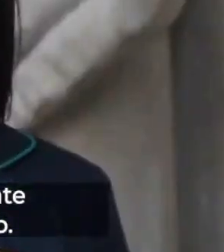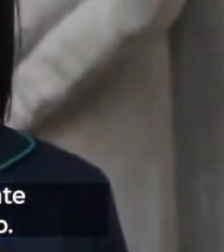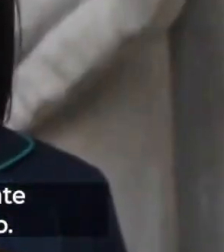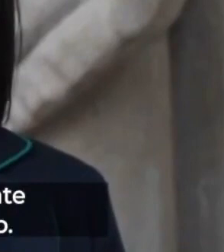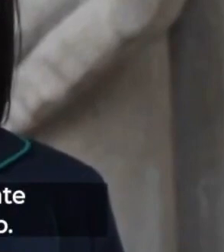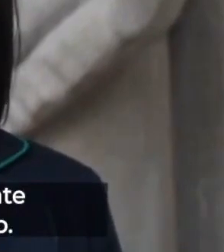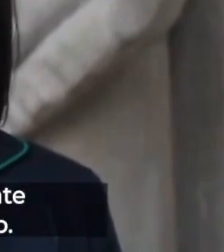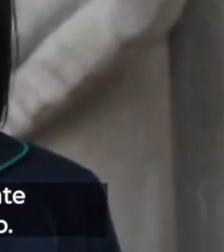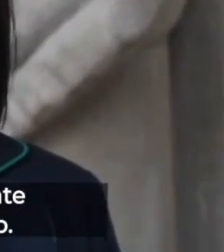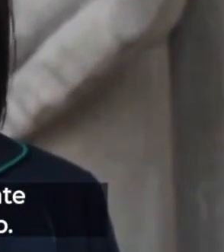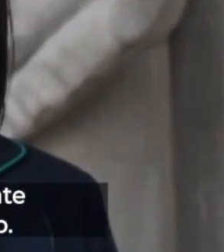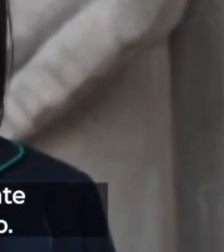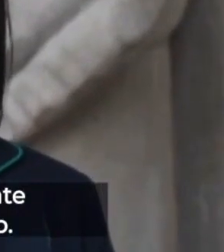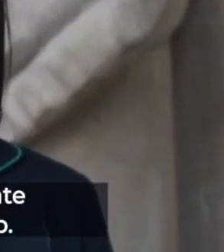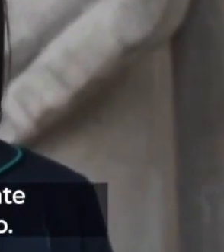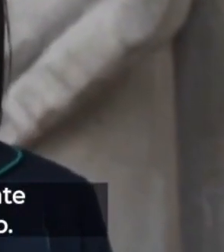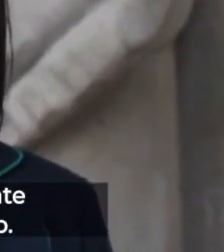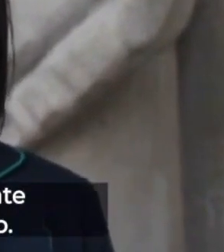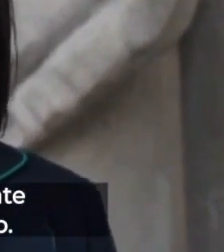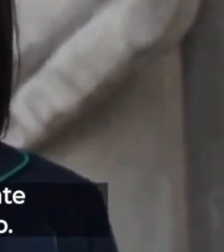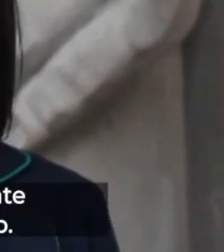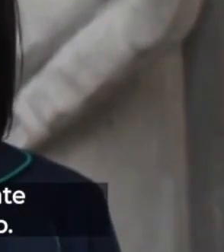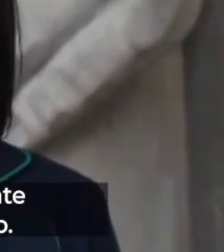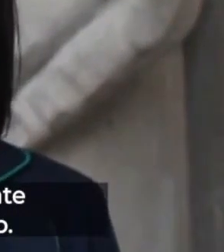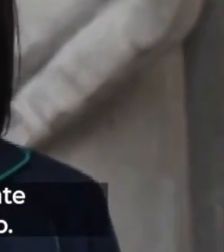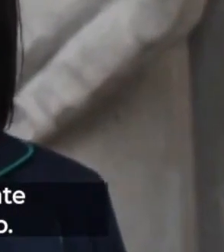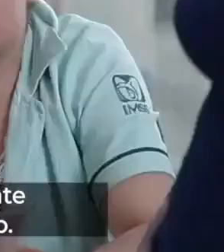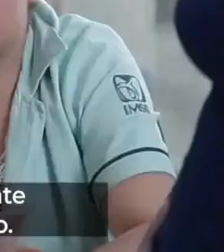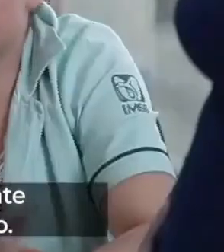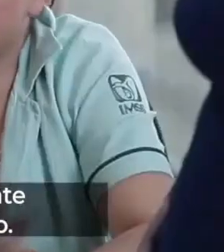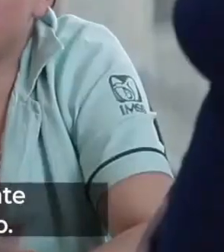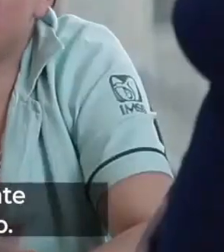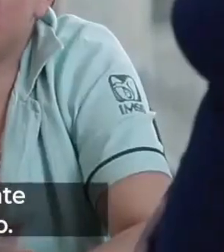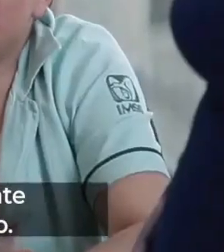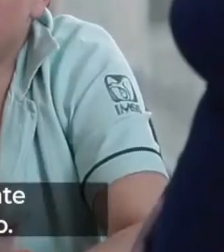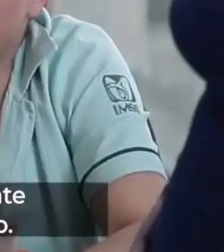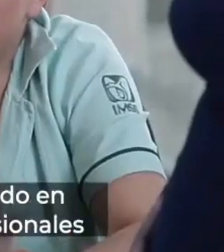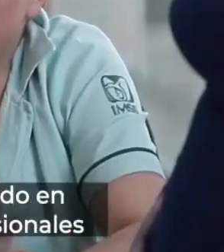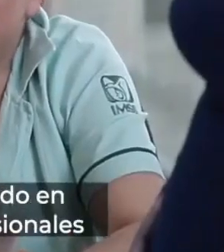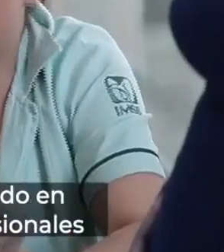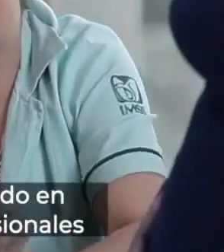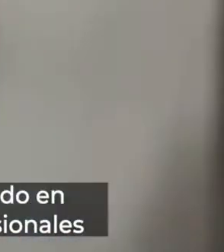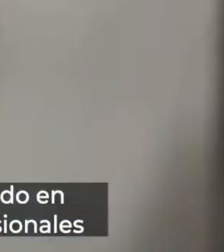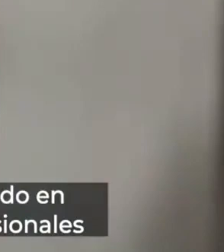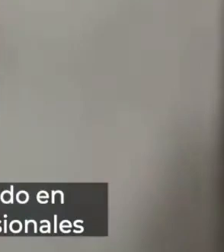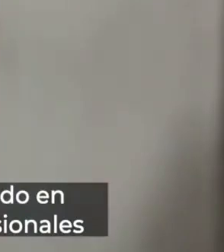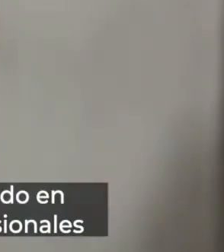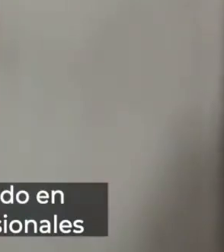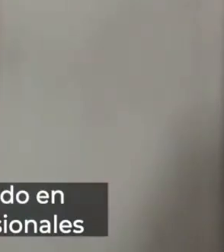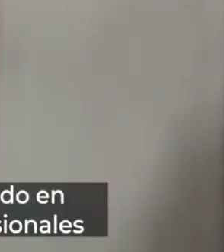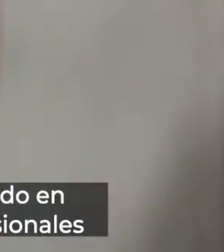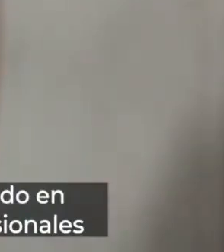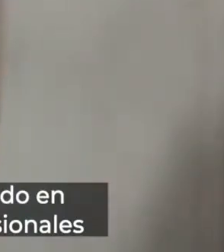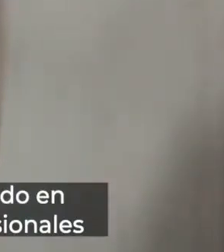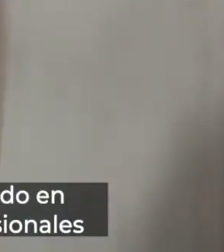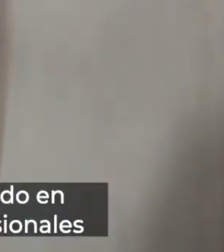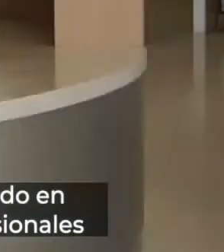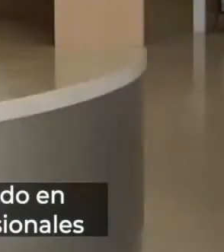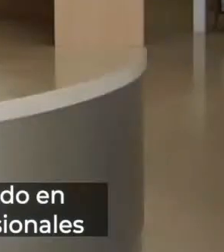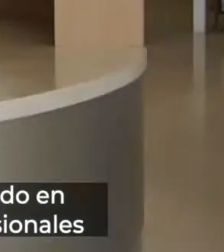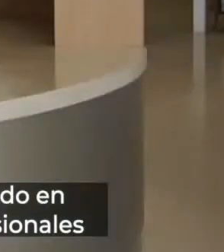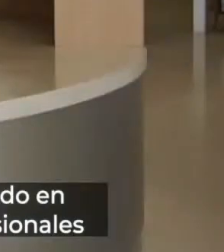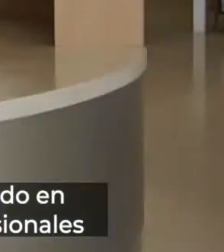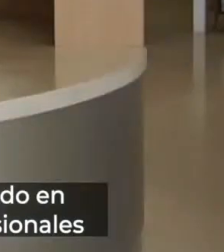en qué momento nuestro paciente va a continuar o se va de alta a su domicilio. El IMSS está contigo y te va a estar